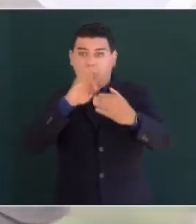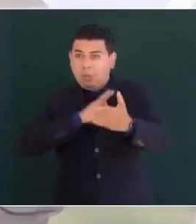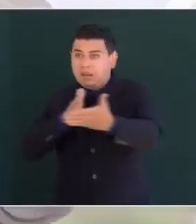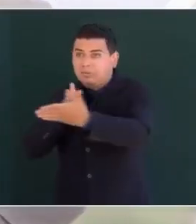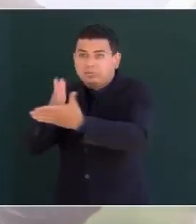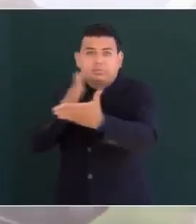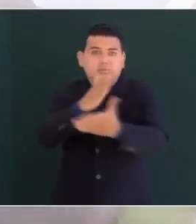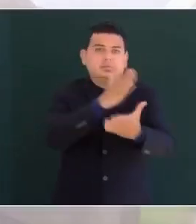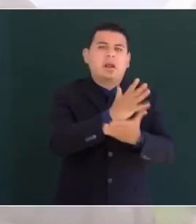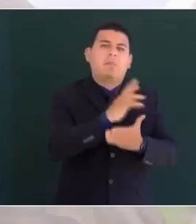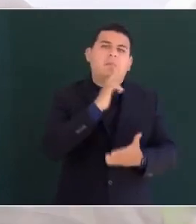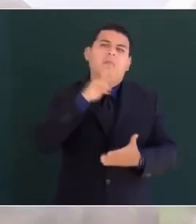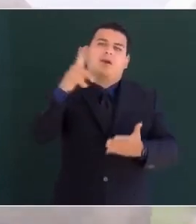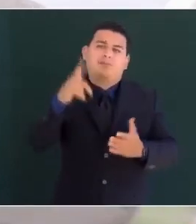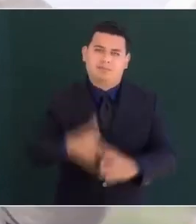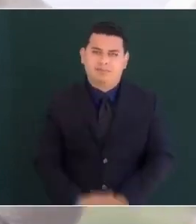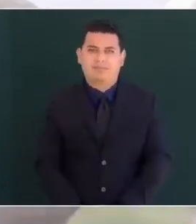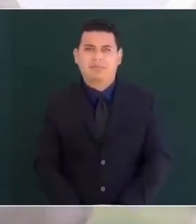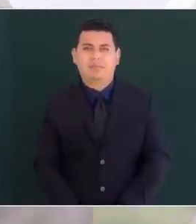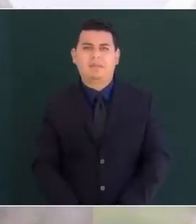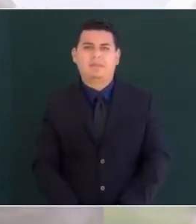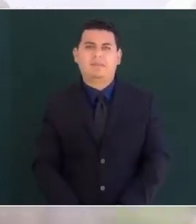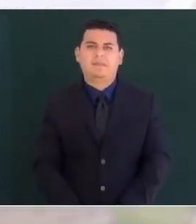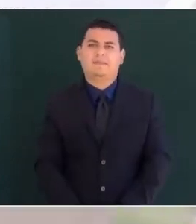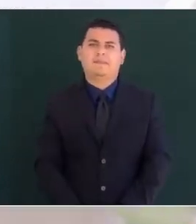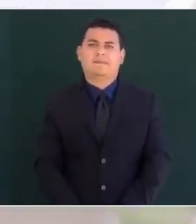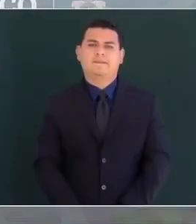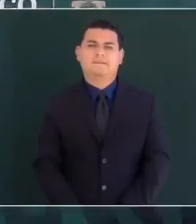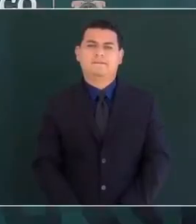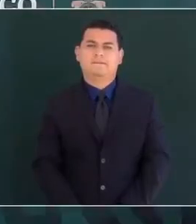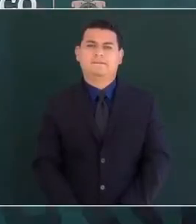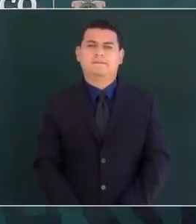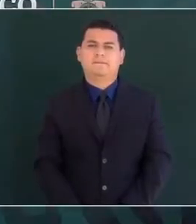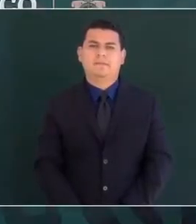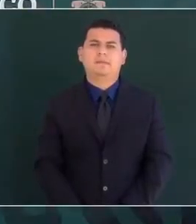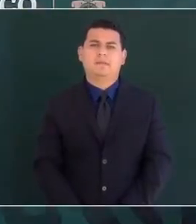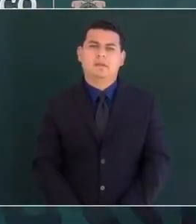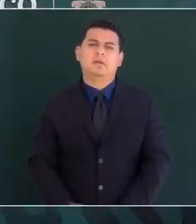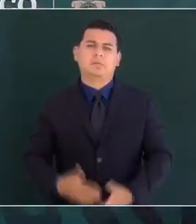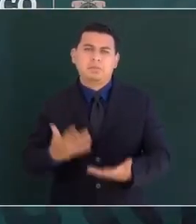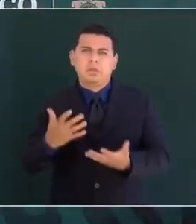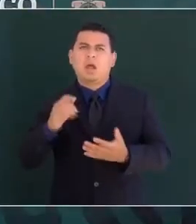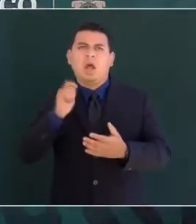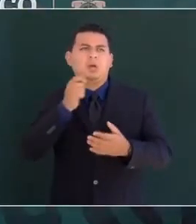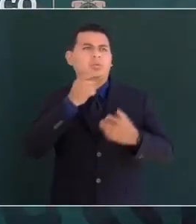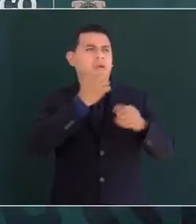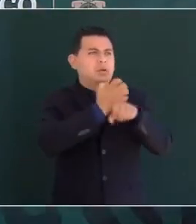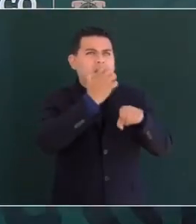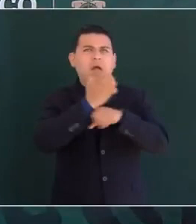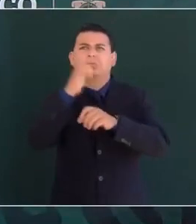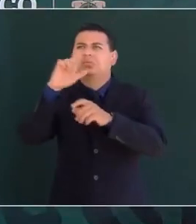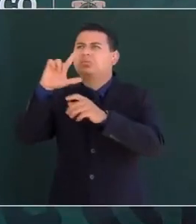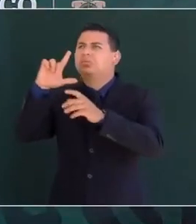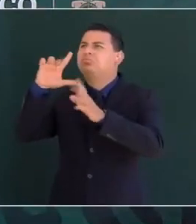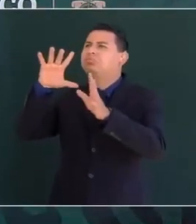algunos tal vez ganemos victorias en nuestros estados, ciudades, naciones y algunos en el mundo